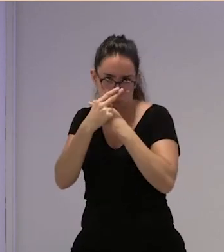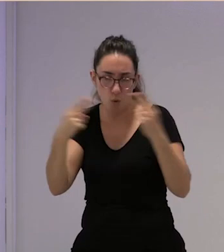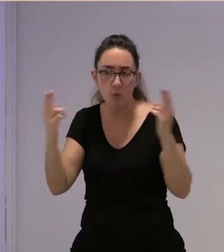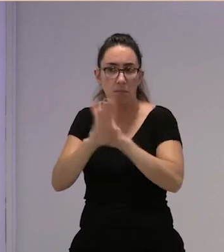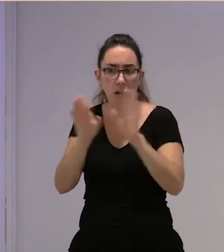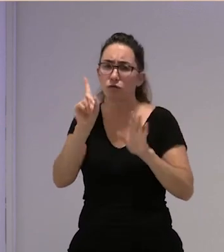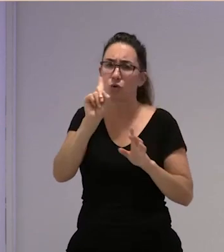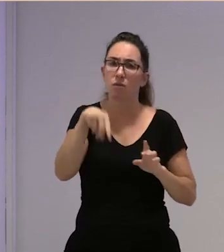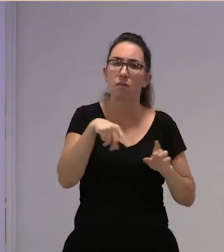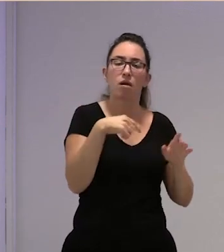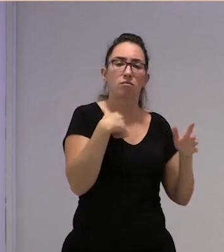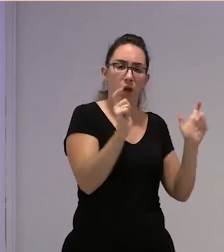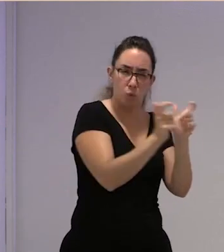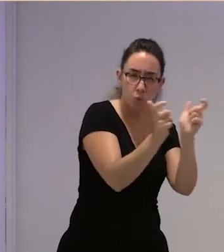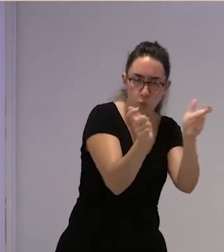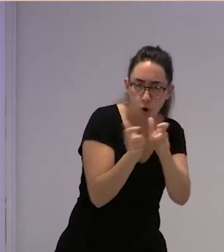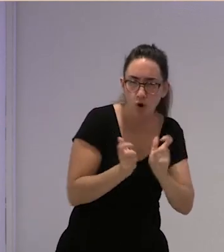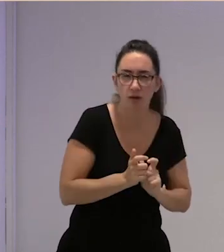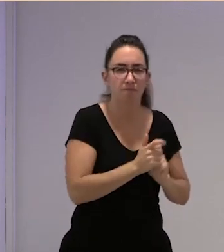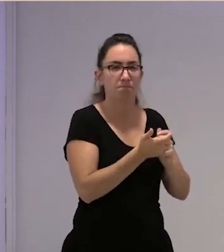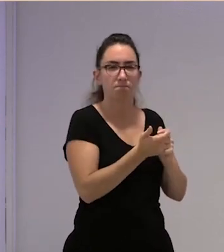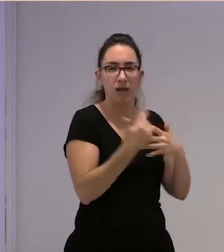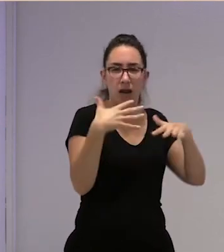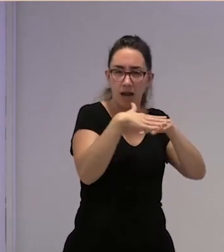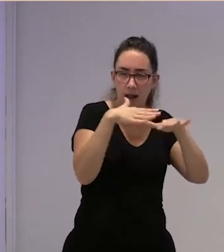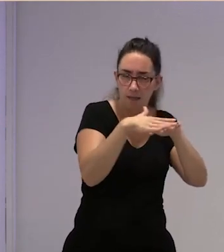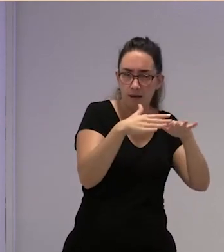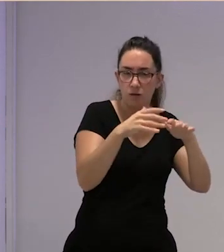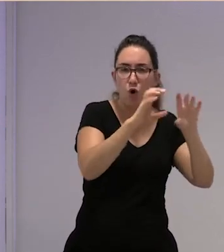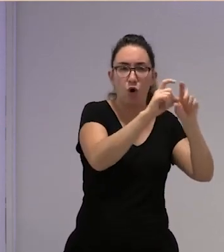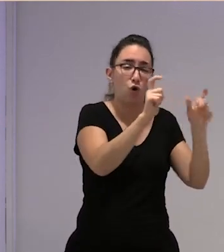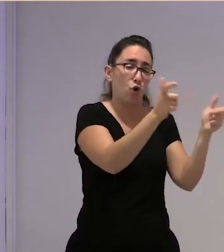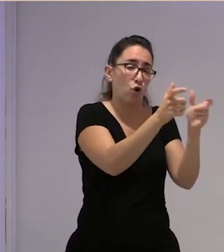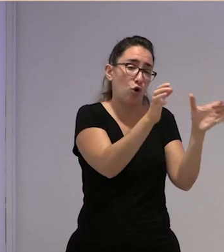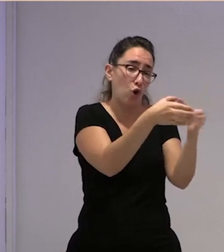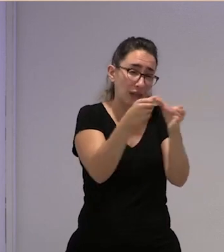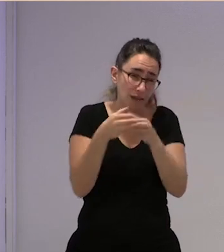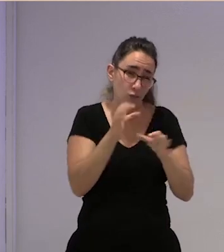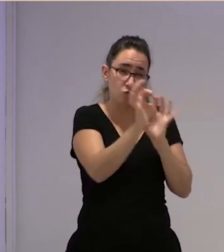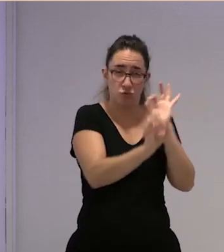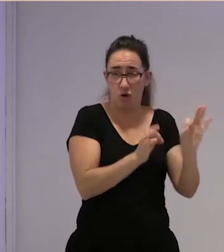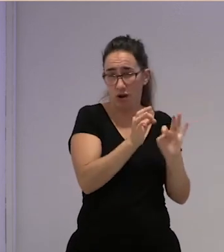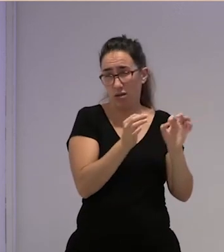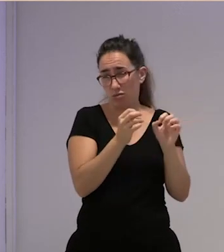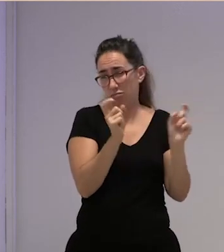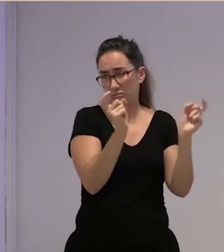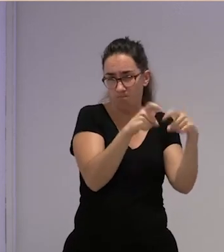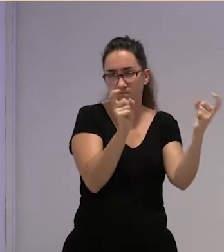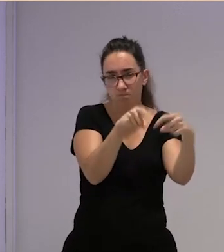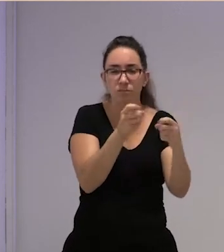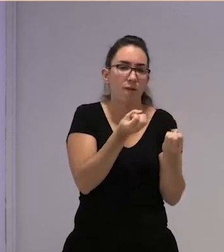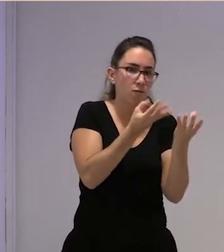tejiendo redes con montones y muy diversos colectivos y organizaciones sobre todo